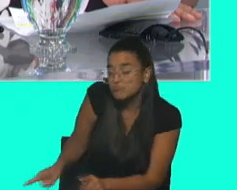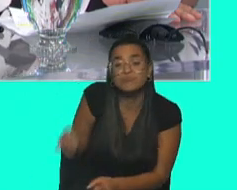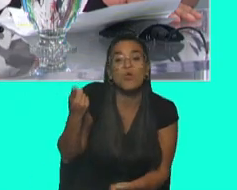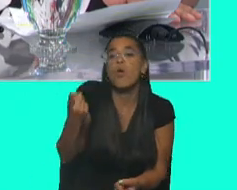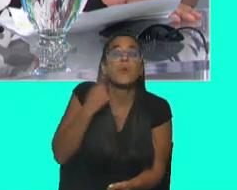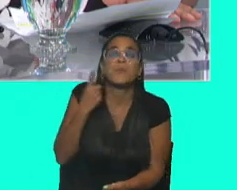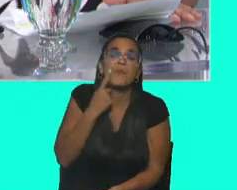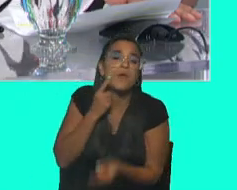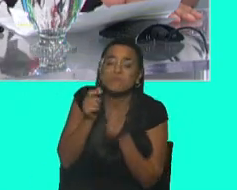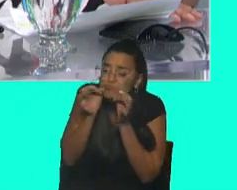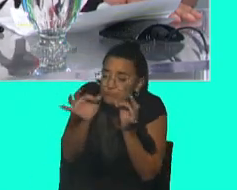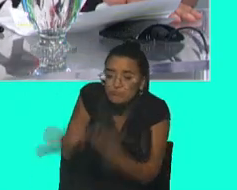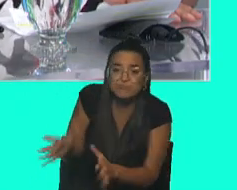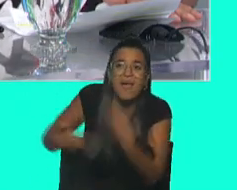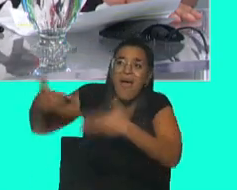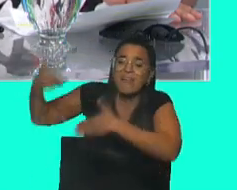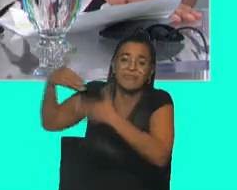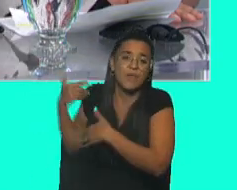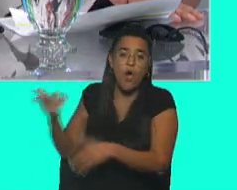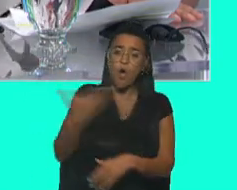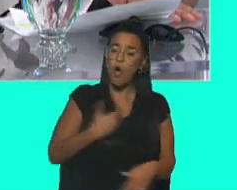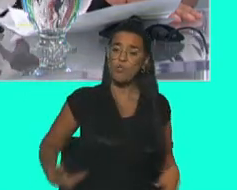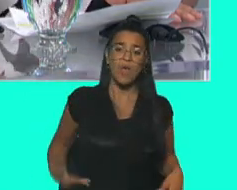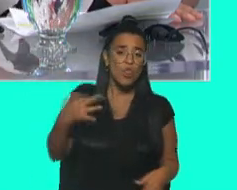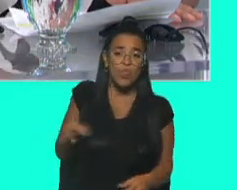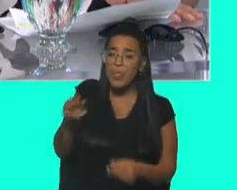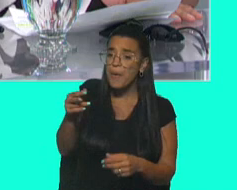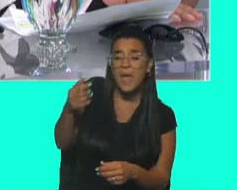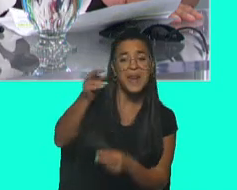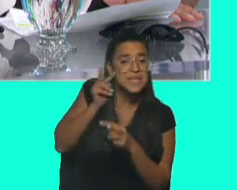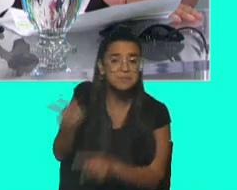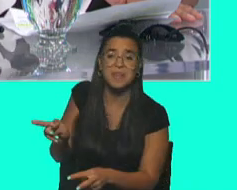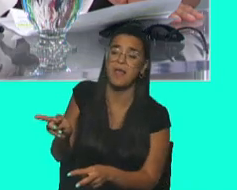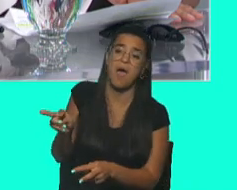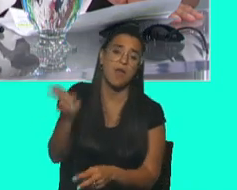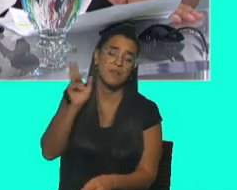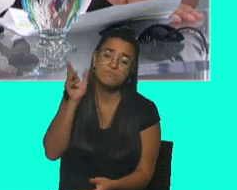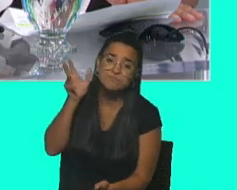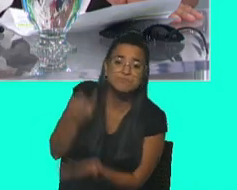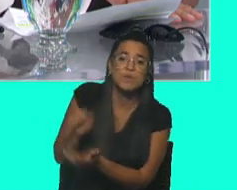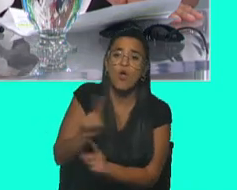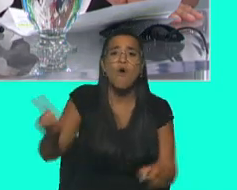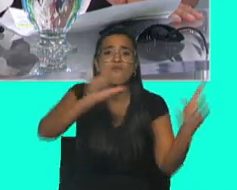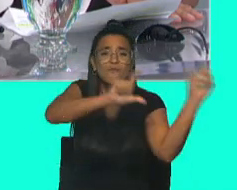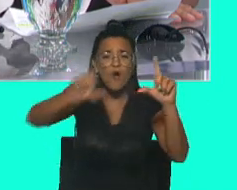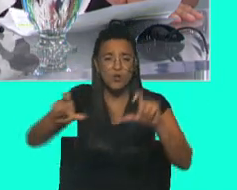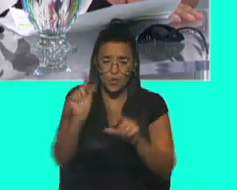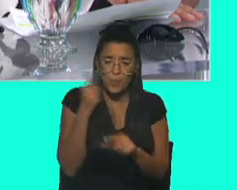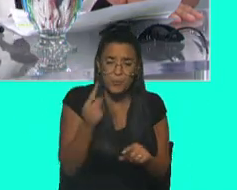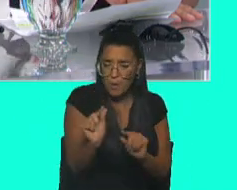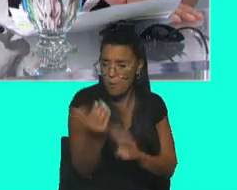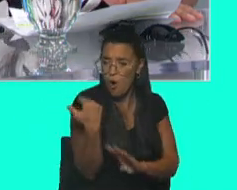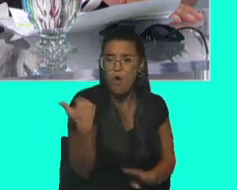ancestralmente vivieron y obligación del Estado respetarles, no invadirles. Hemos visto fotos que se han sacado en los últimos años